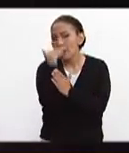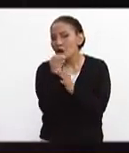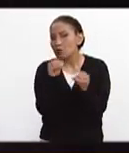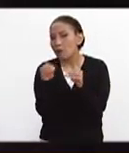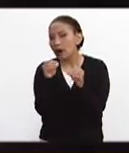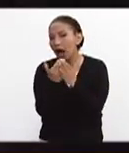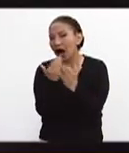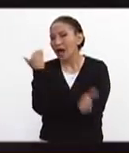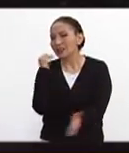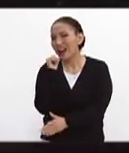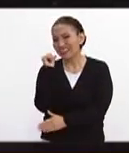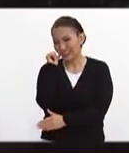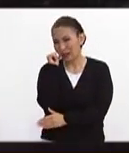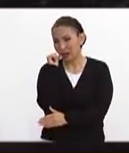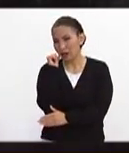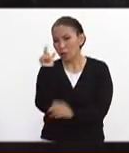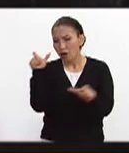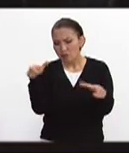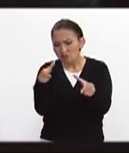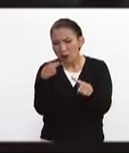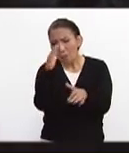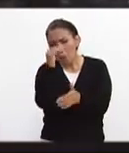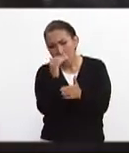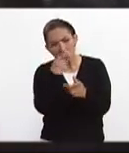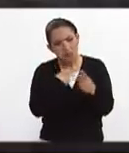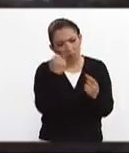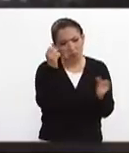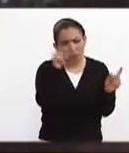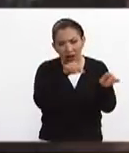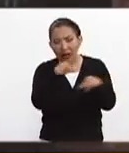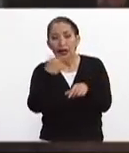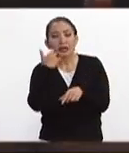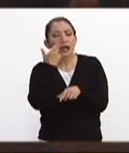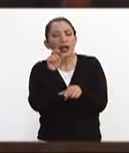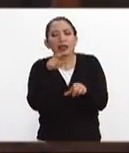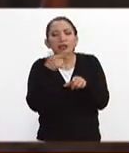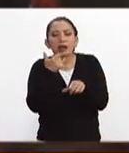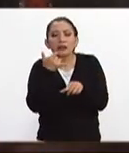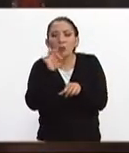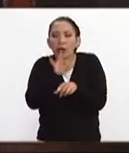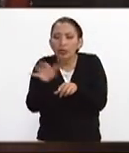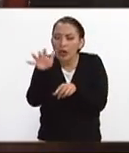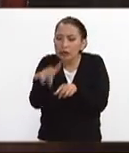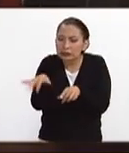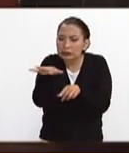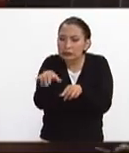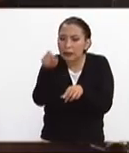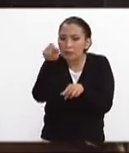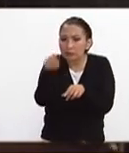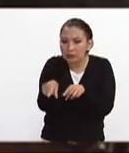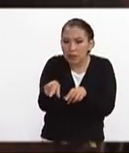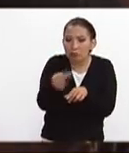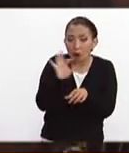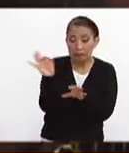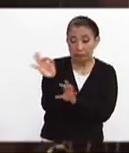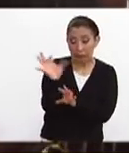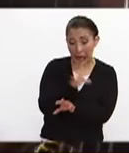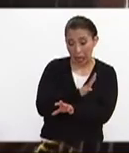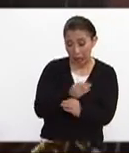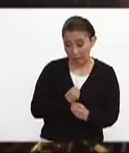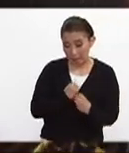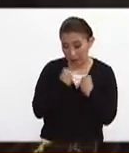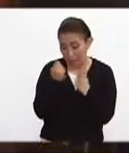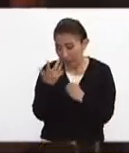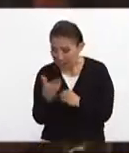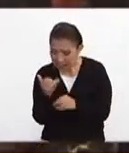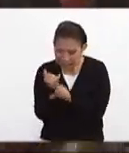movimiento que ayer ya hay menos movimiento ya solamente están tratando de ver si pueden conseguir esa posibilidad de encontrar